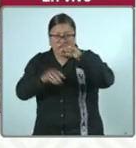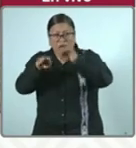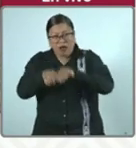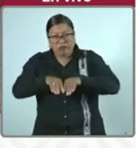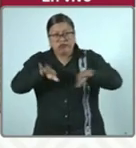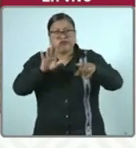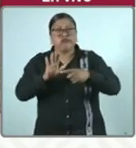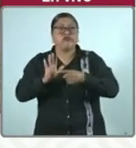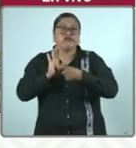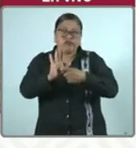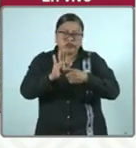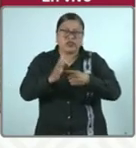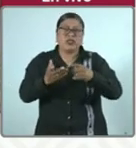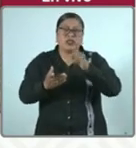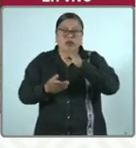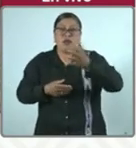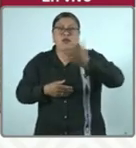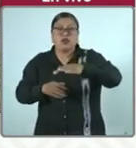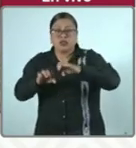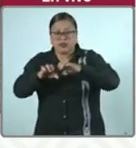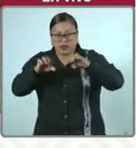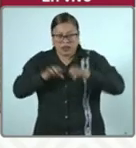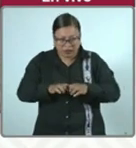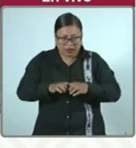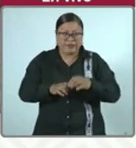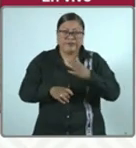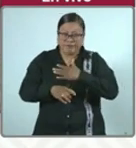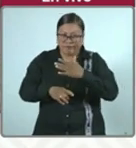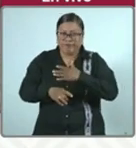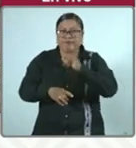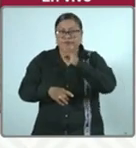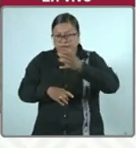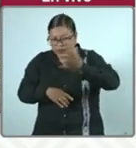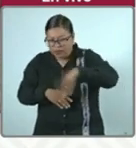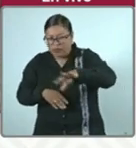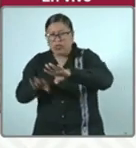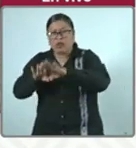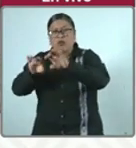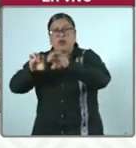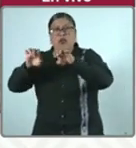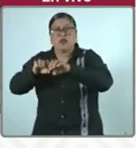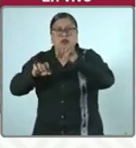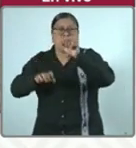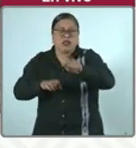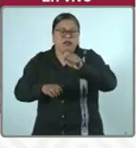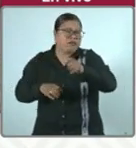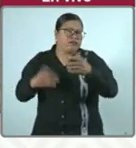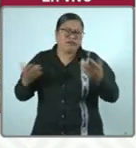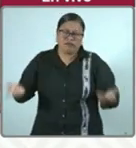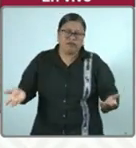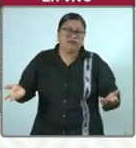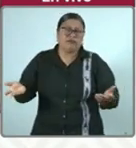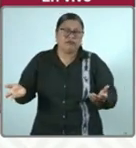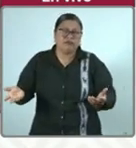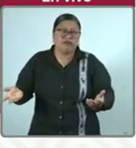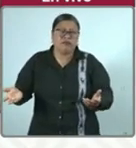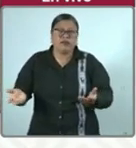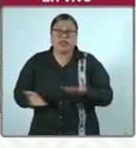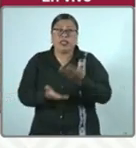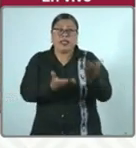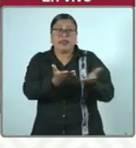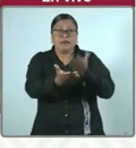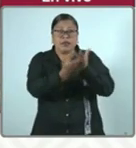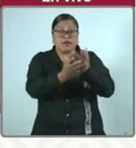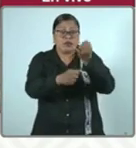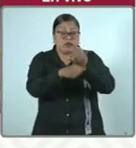cédula y la búsqueda de gabinete. Nosotros también realizamos una búsqueda de gabinete que consiste justamente en solicitar